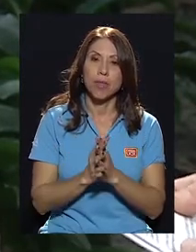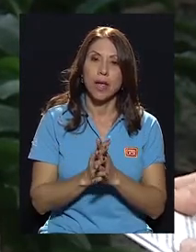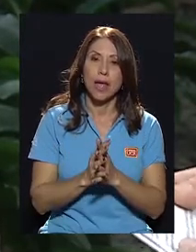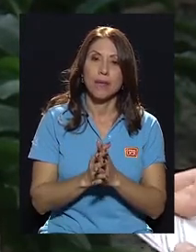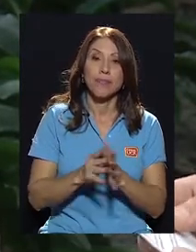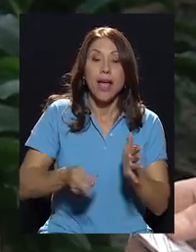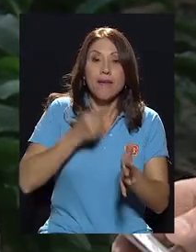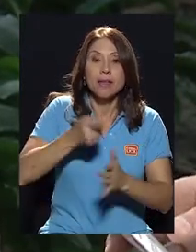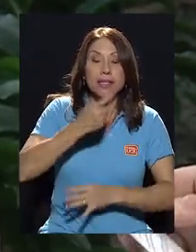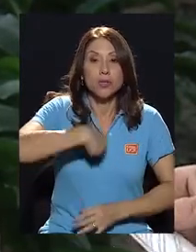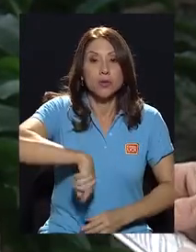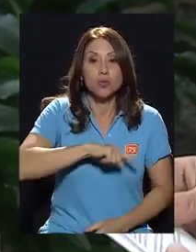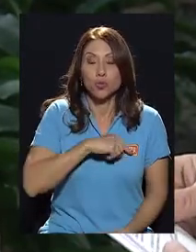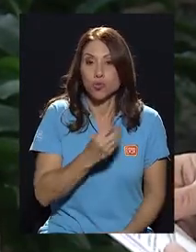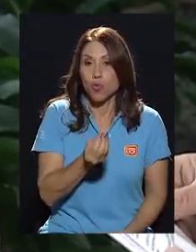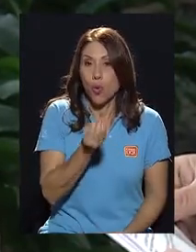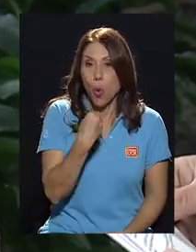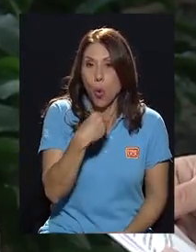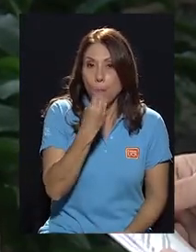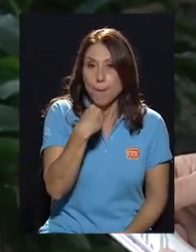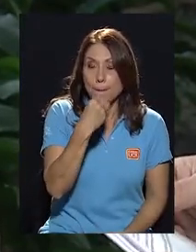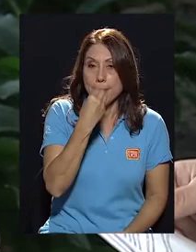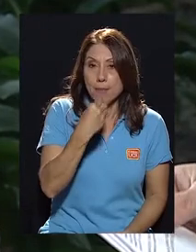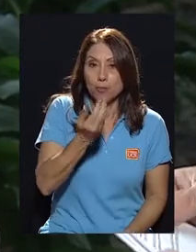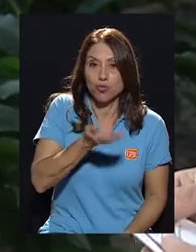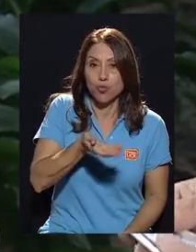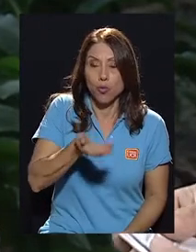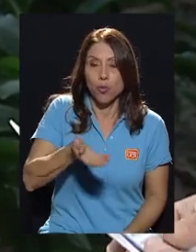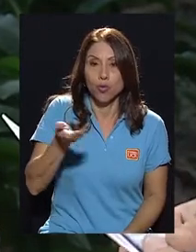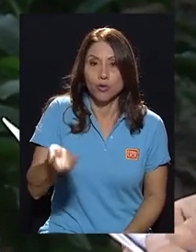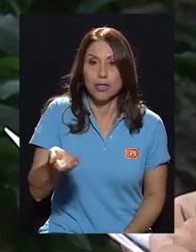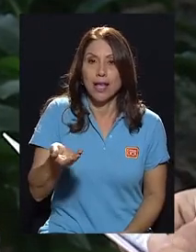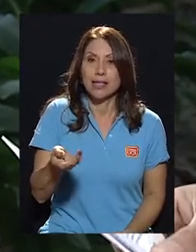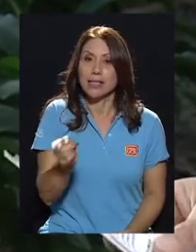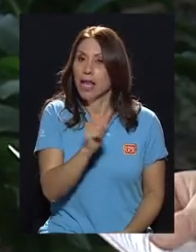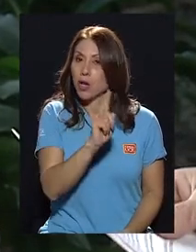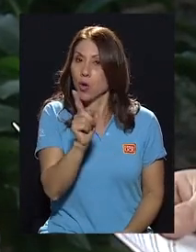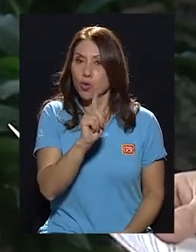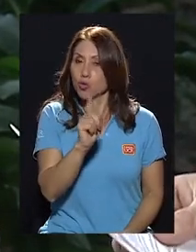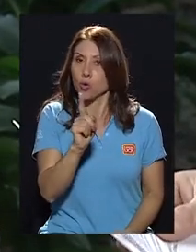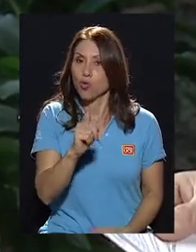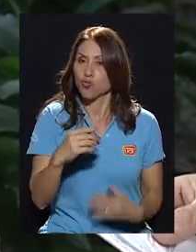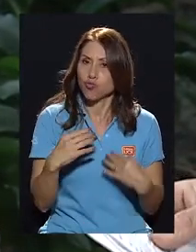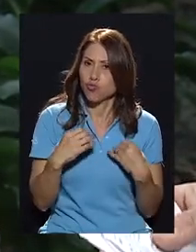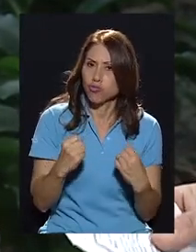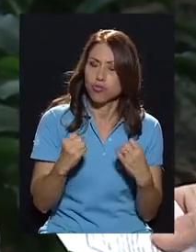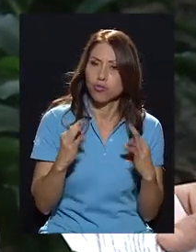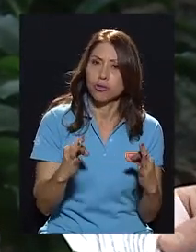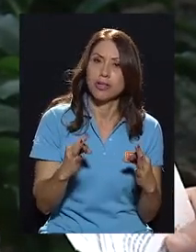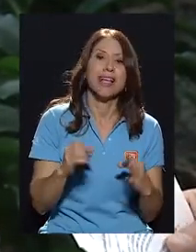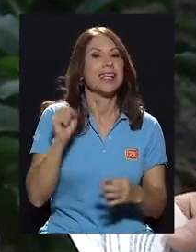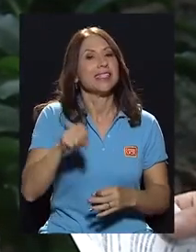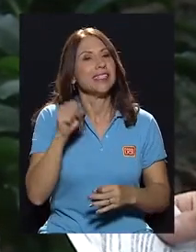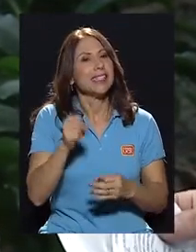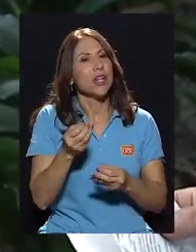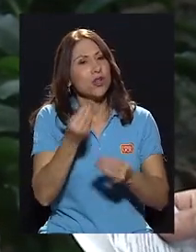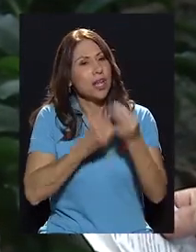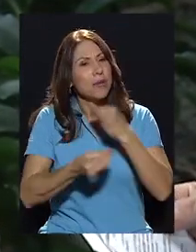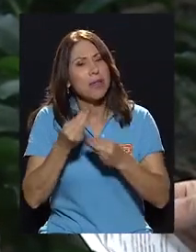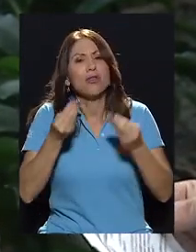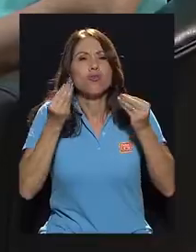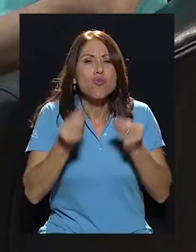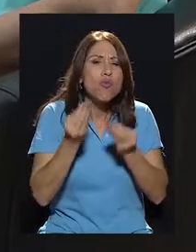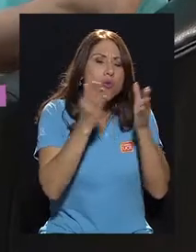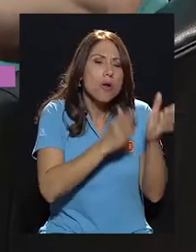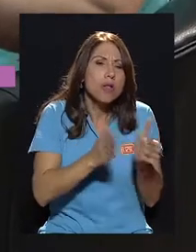comemos cosas que no necesariamente son las más saludables. Sí, los alimentos ultraprocesados hoy